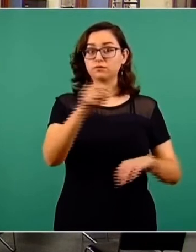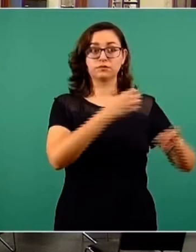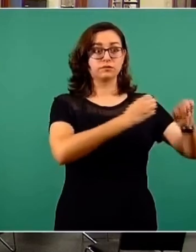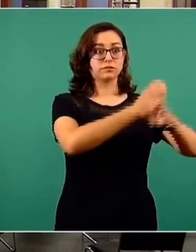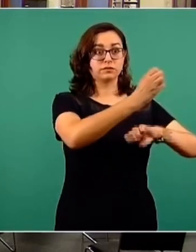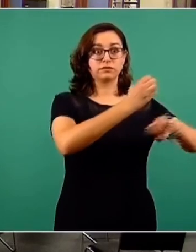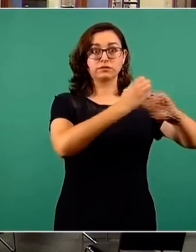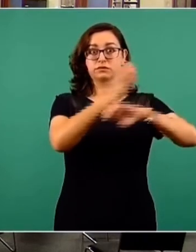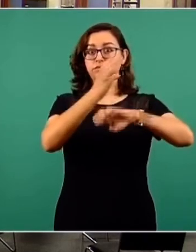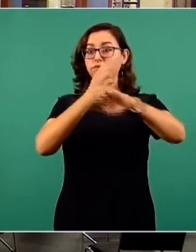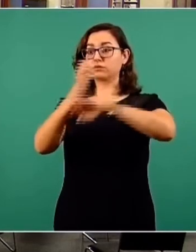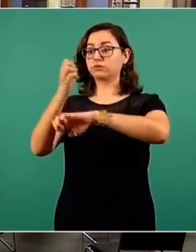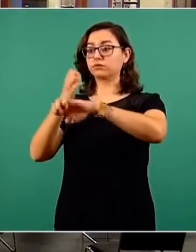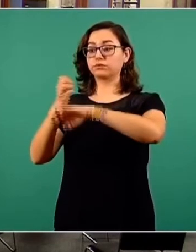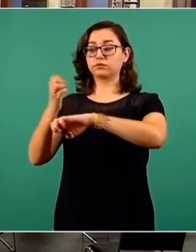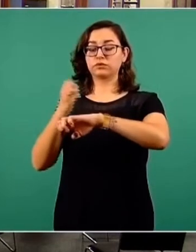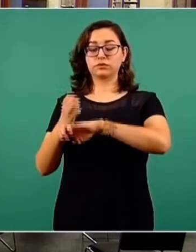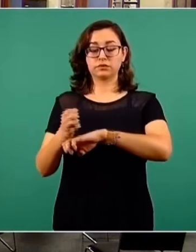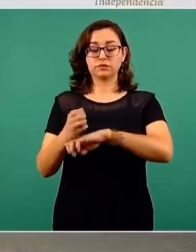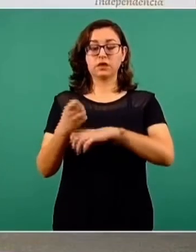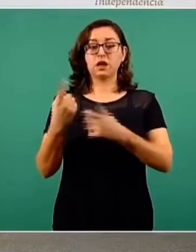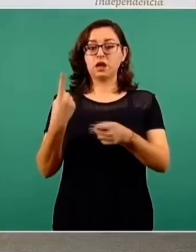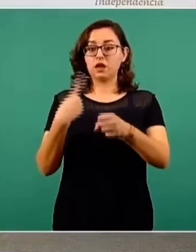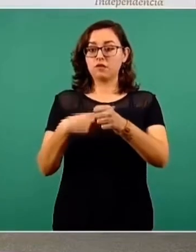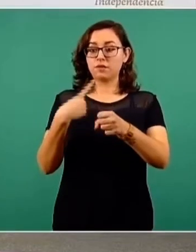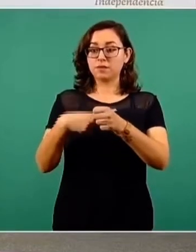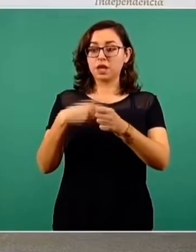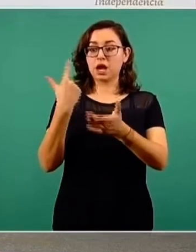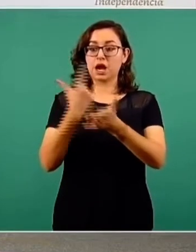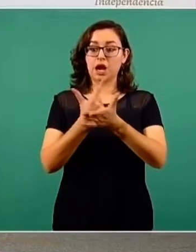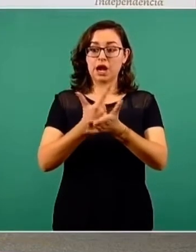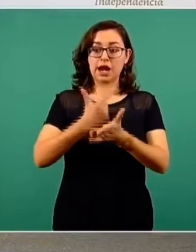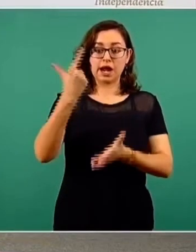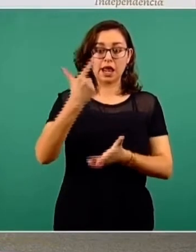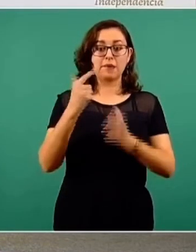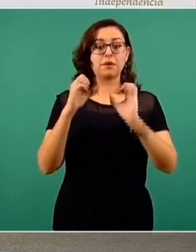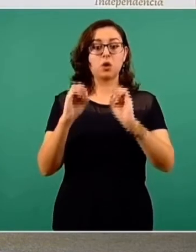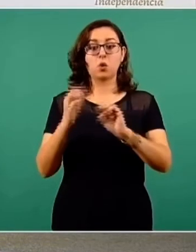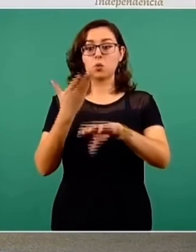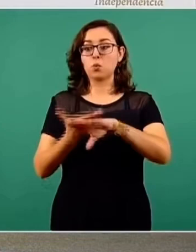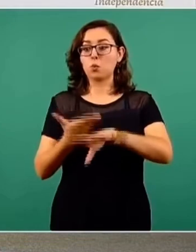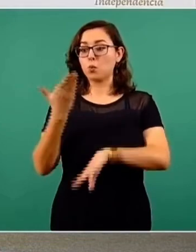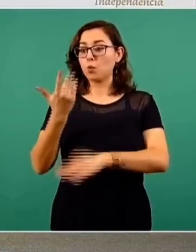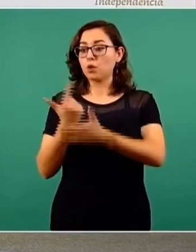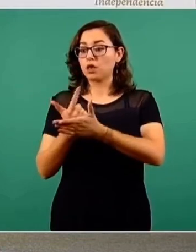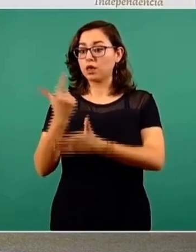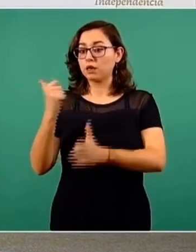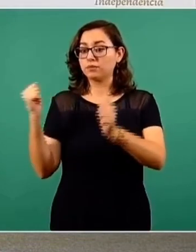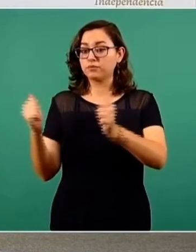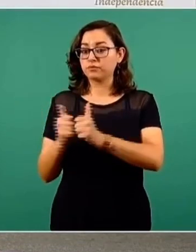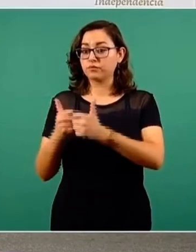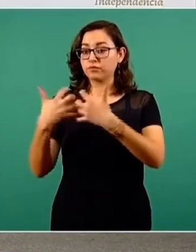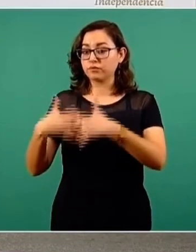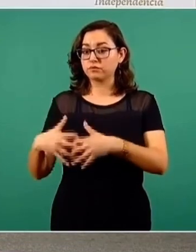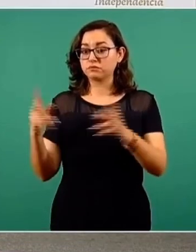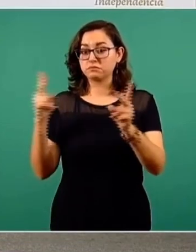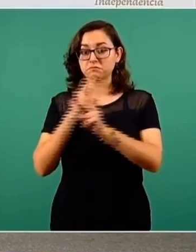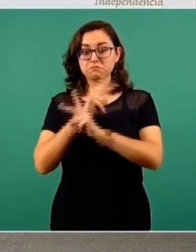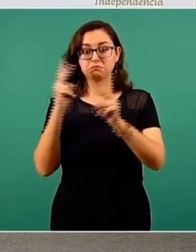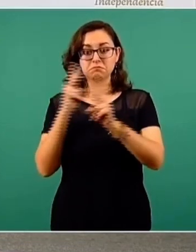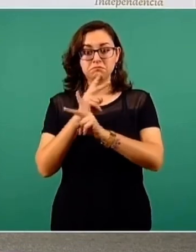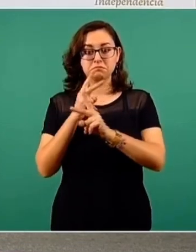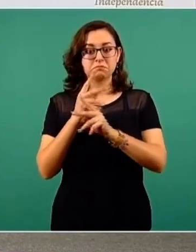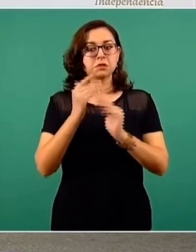ocupadas con enfermedad grave o con enfermedad crítica que requieren ventilación es muy similar.